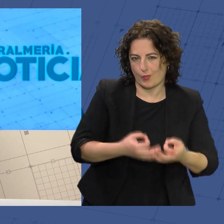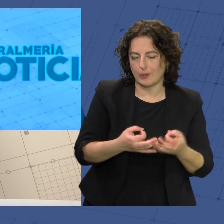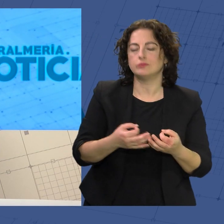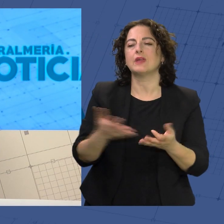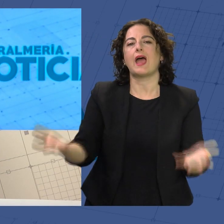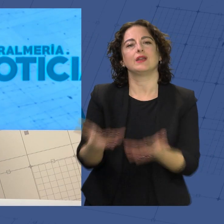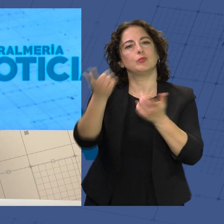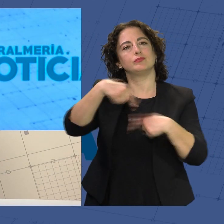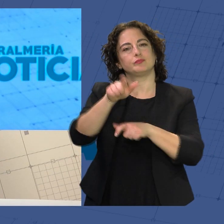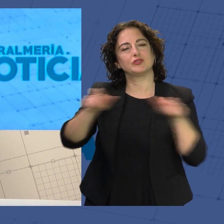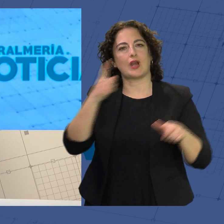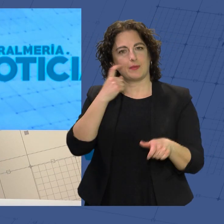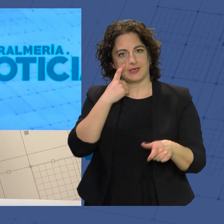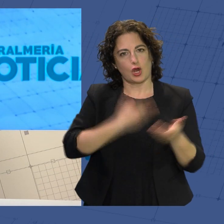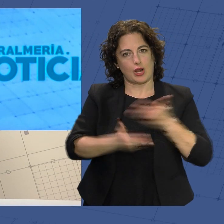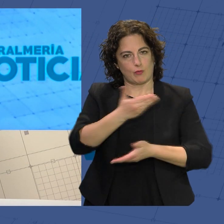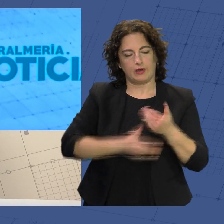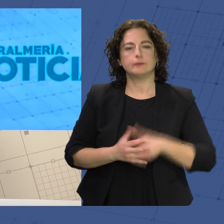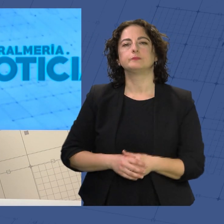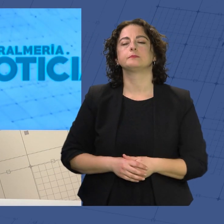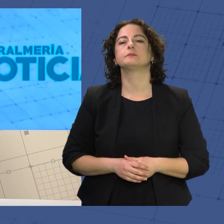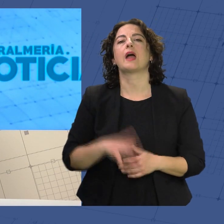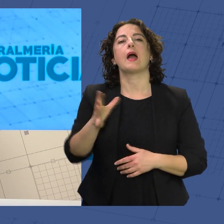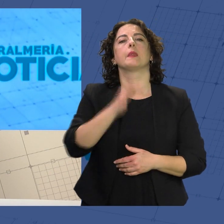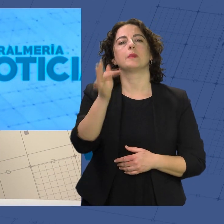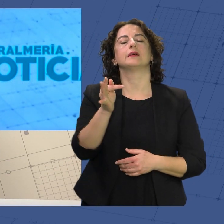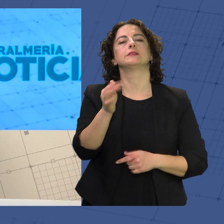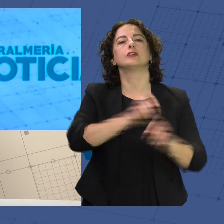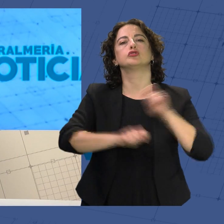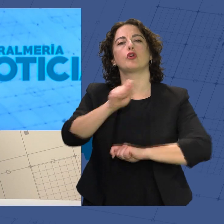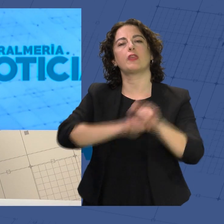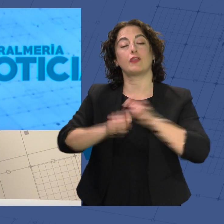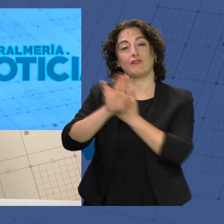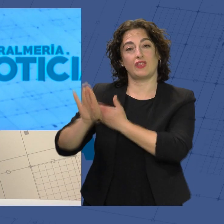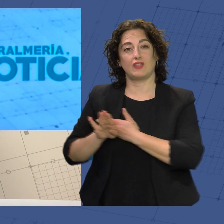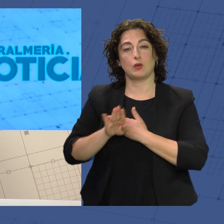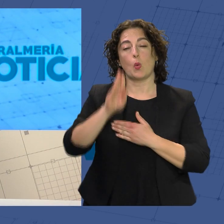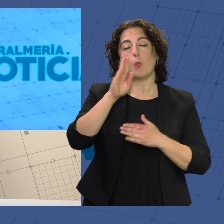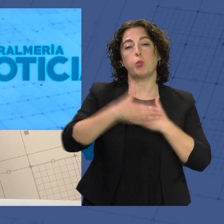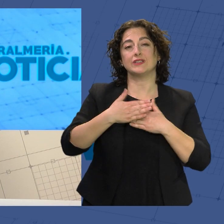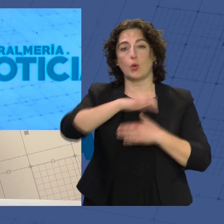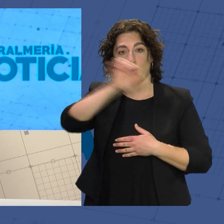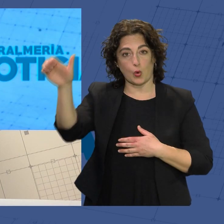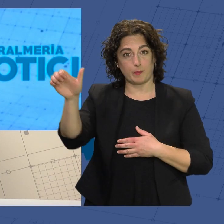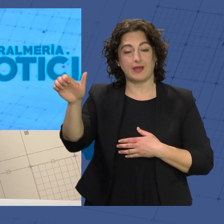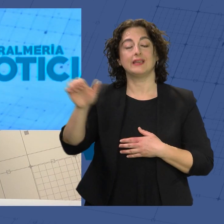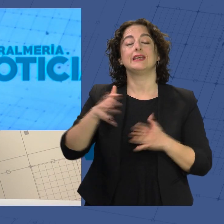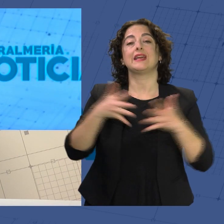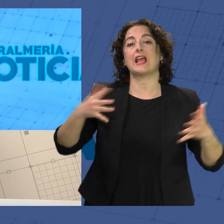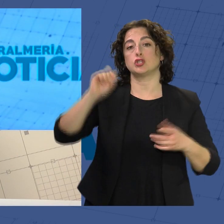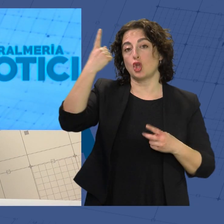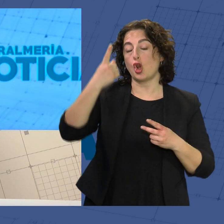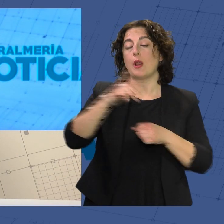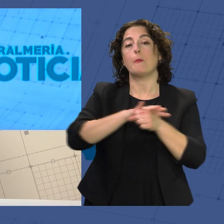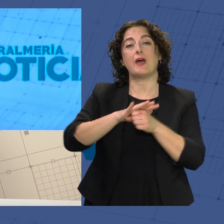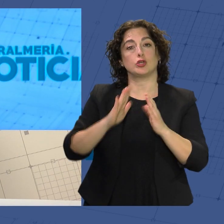los almerienses a que colaboren en la causa. Además, las asociaciones de vecinos Puerta de Europa, Gran Sol y Barrio Santo